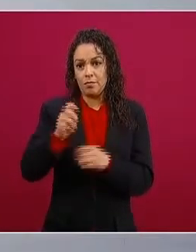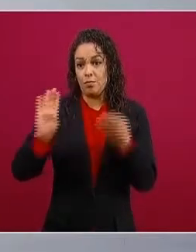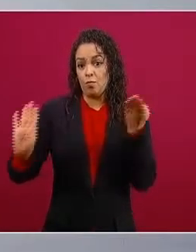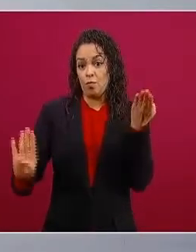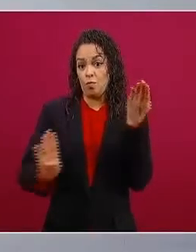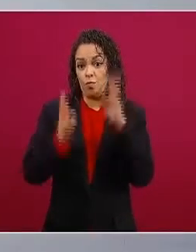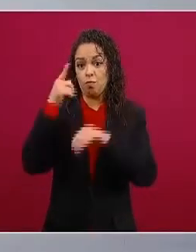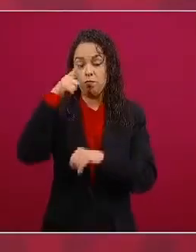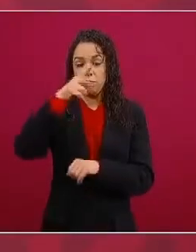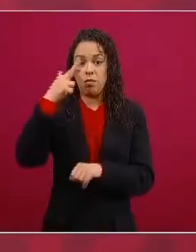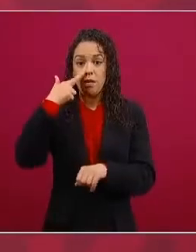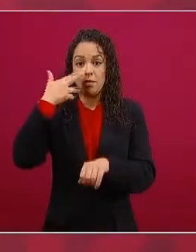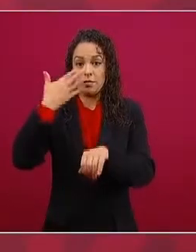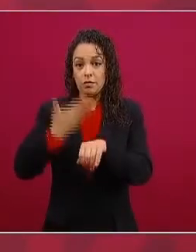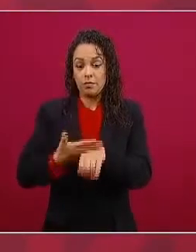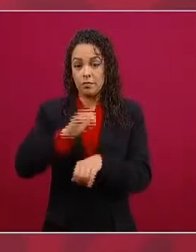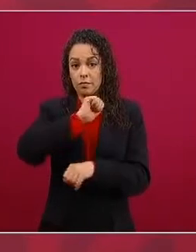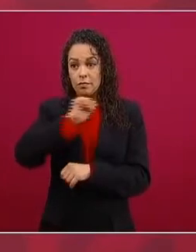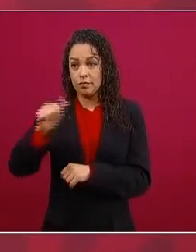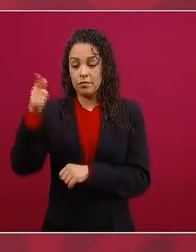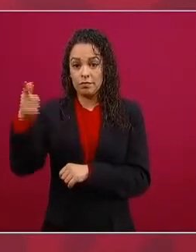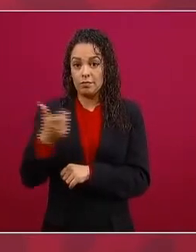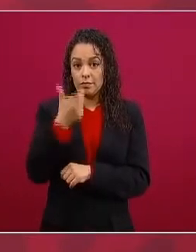para todos los países